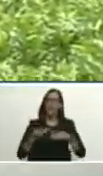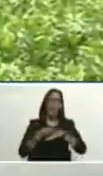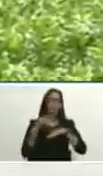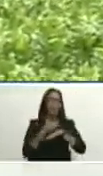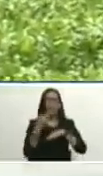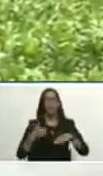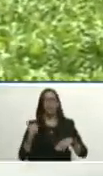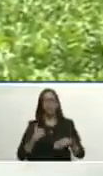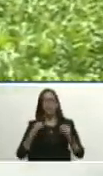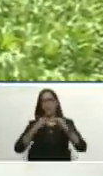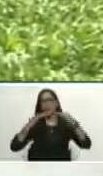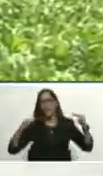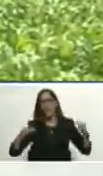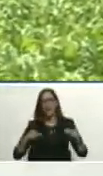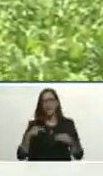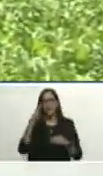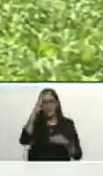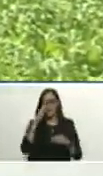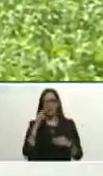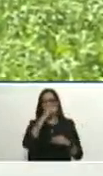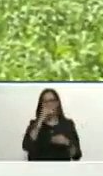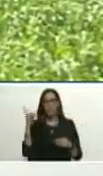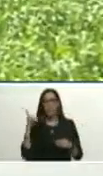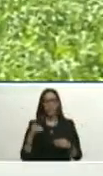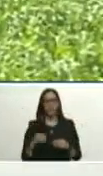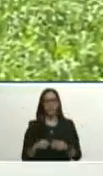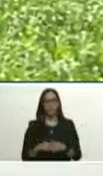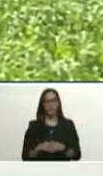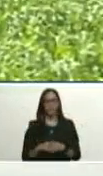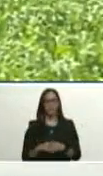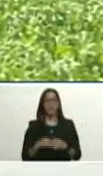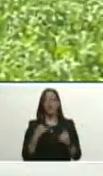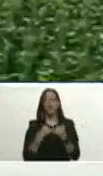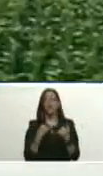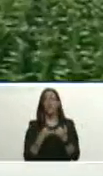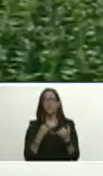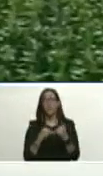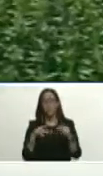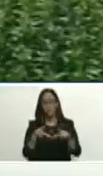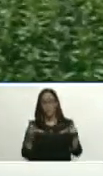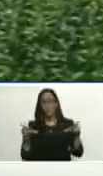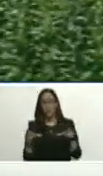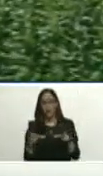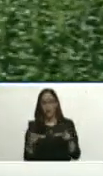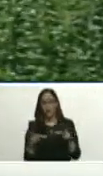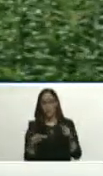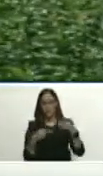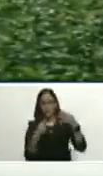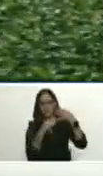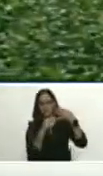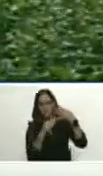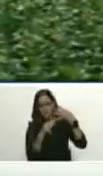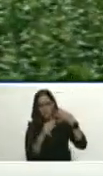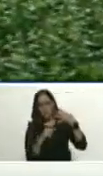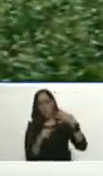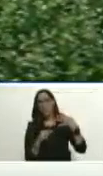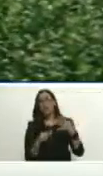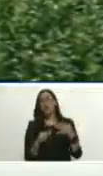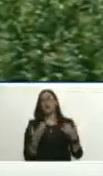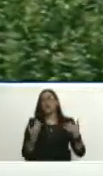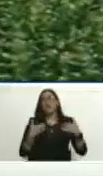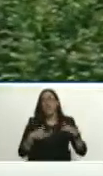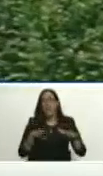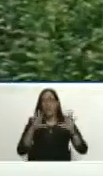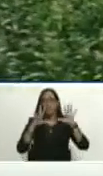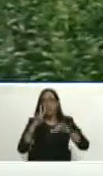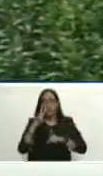República Dominicana y en los últimos lugares con apenas un 12%